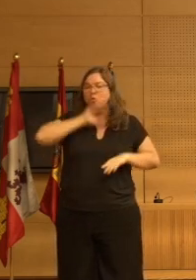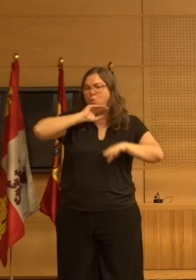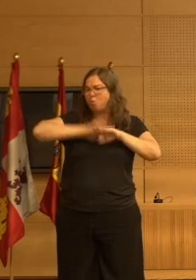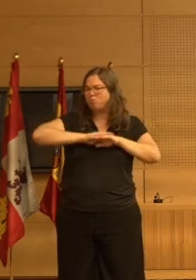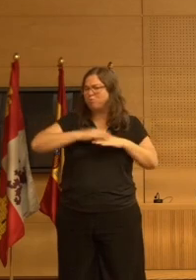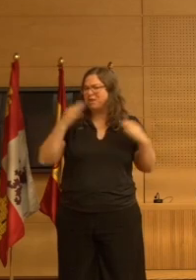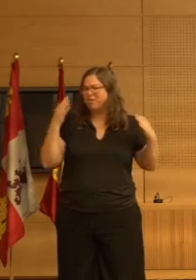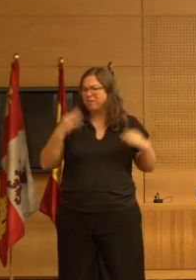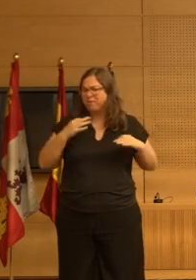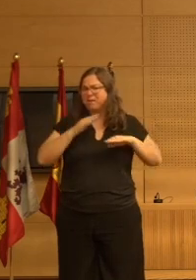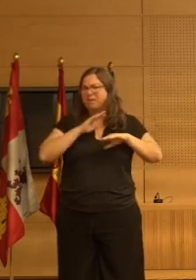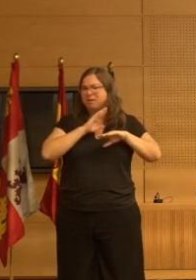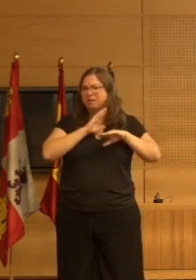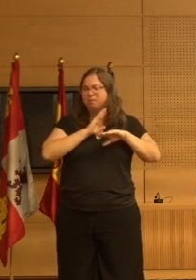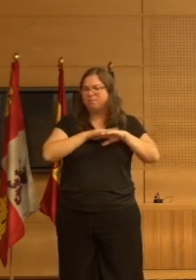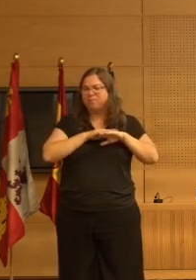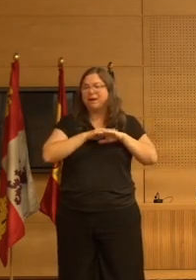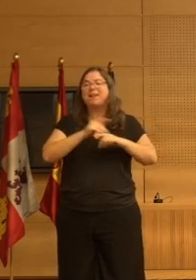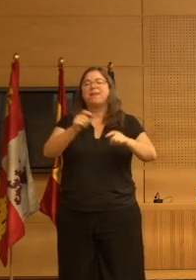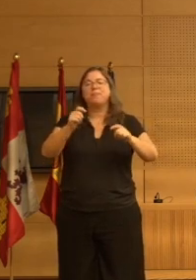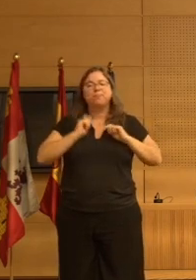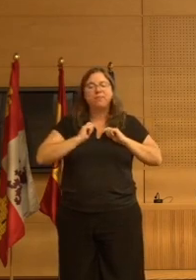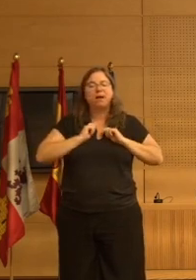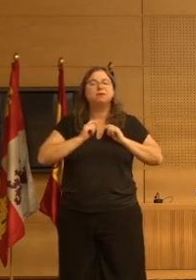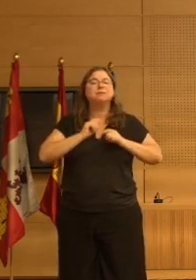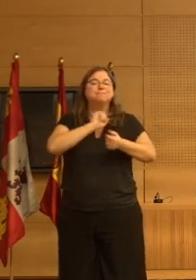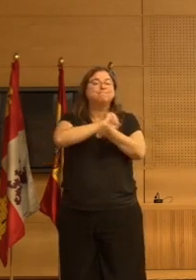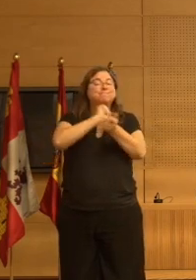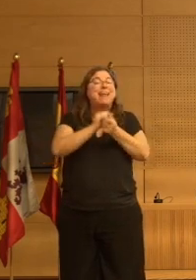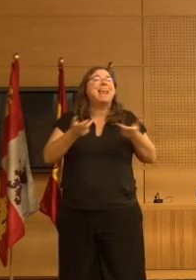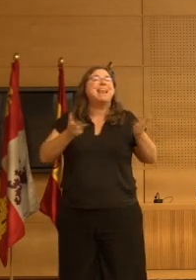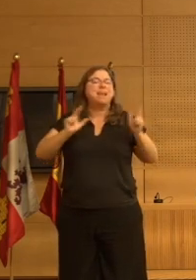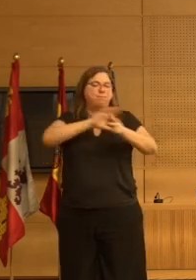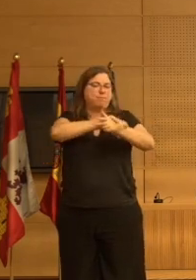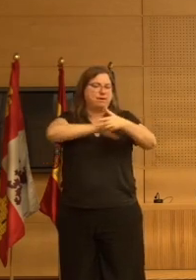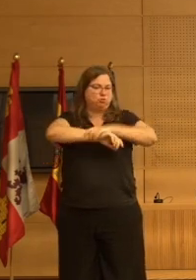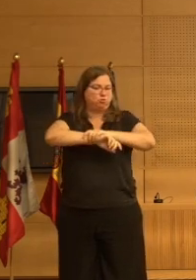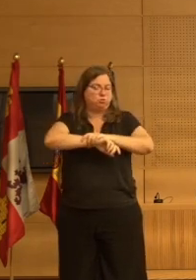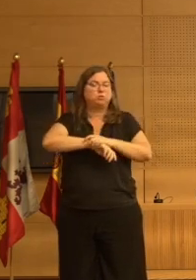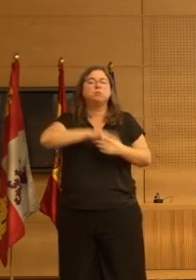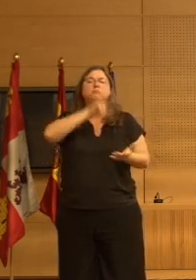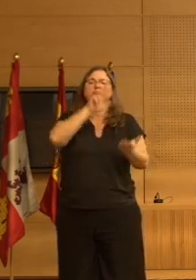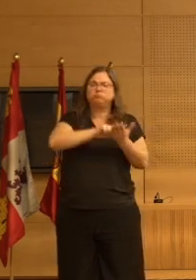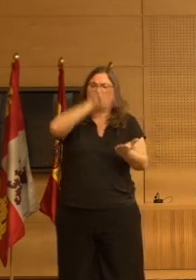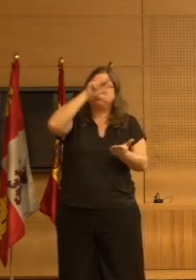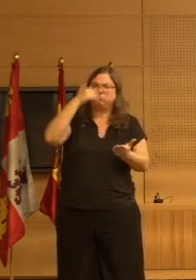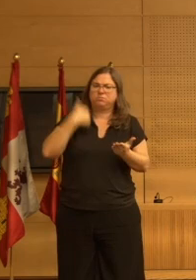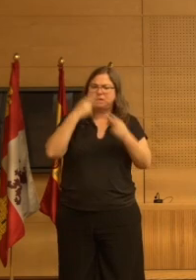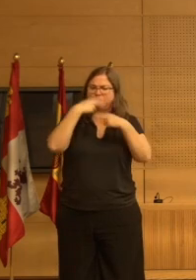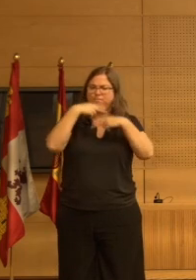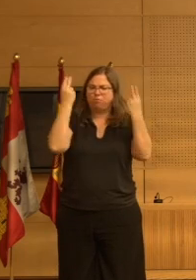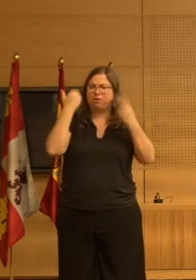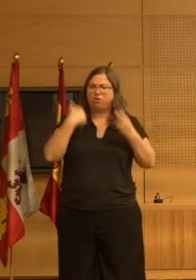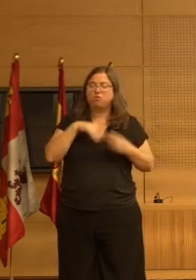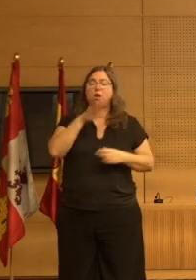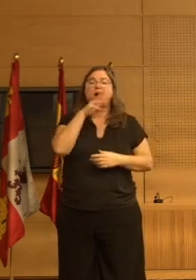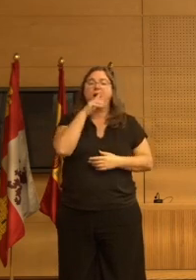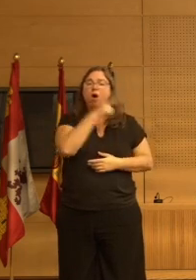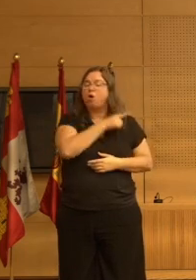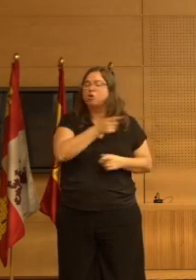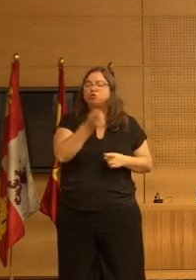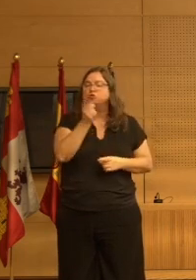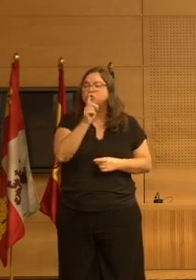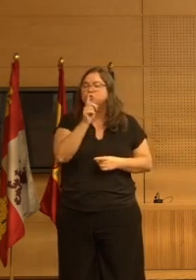cumplir para que consiga el certificado del centro libre de sujeciones estos criterios CROME ya se han validado y están publicados ahora me voy a detener simplemente